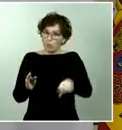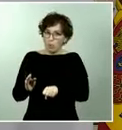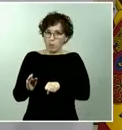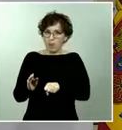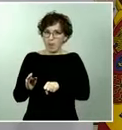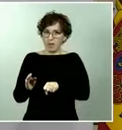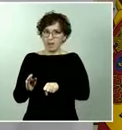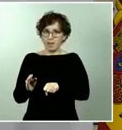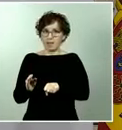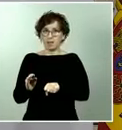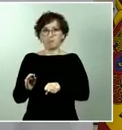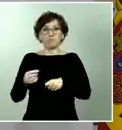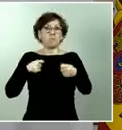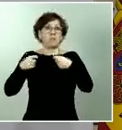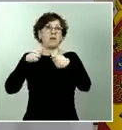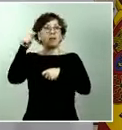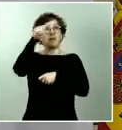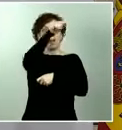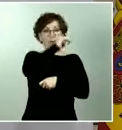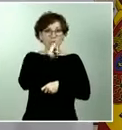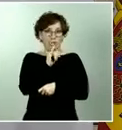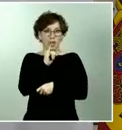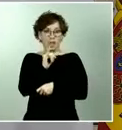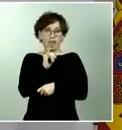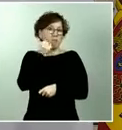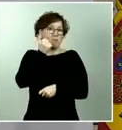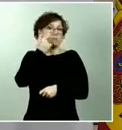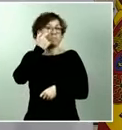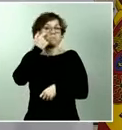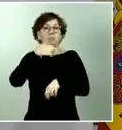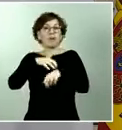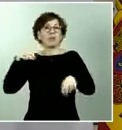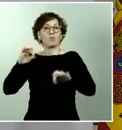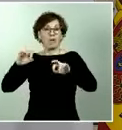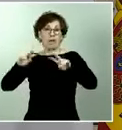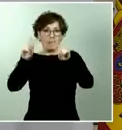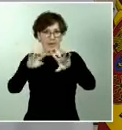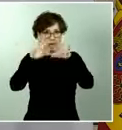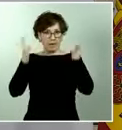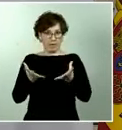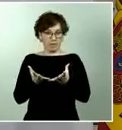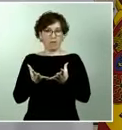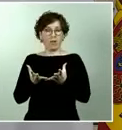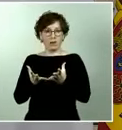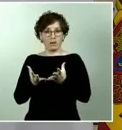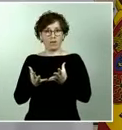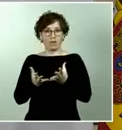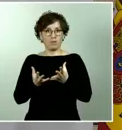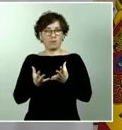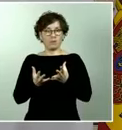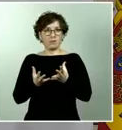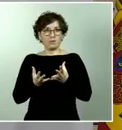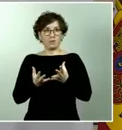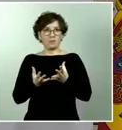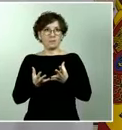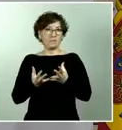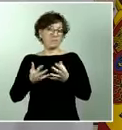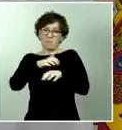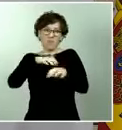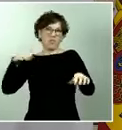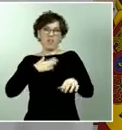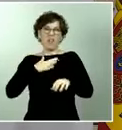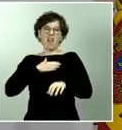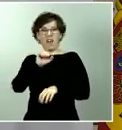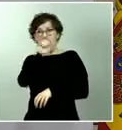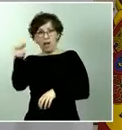donde estaba disponible básicamente mercados internacionales en muchos casos mercados asiáticos en China pero en otros